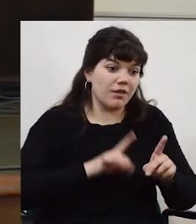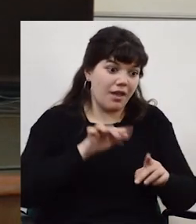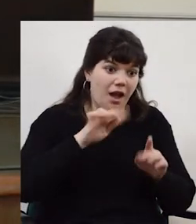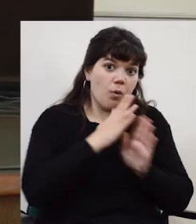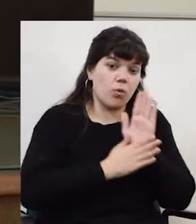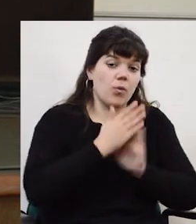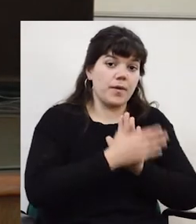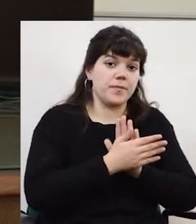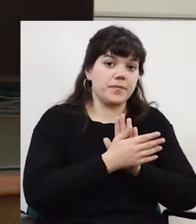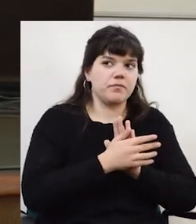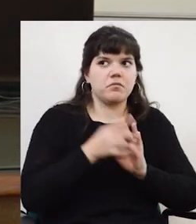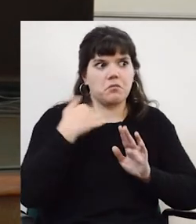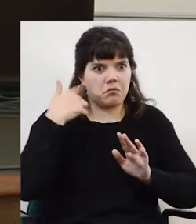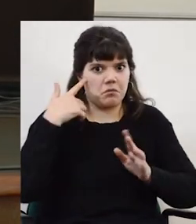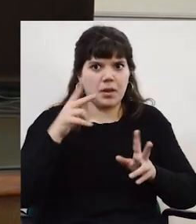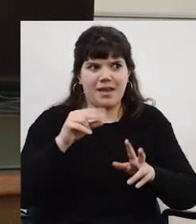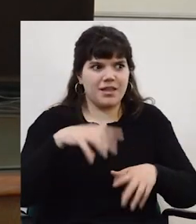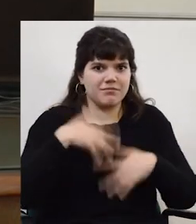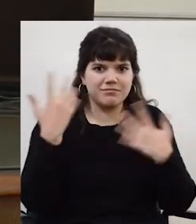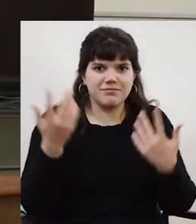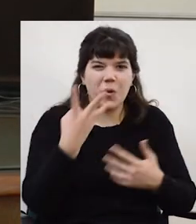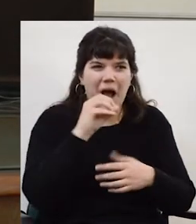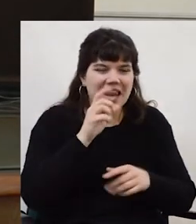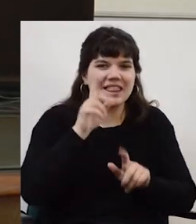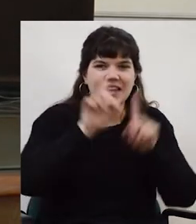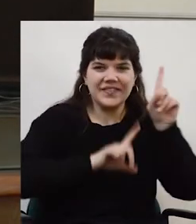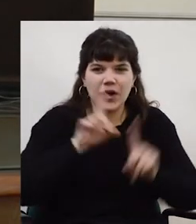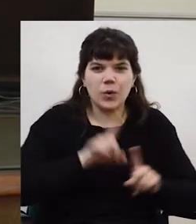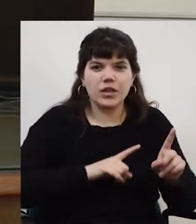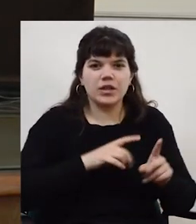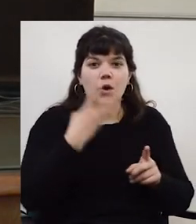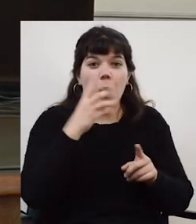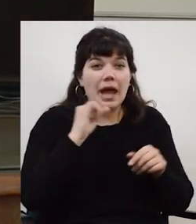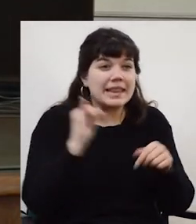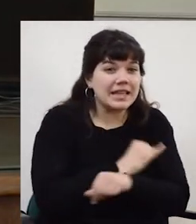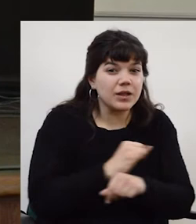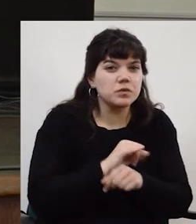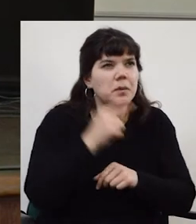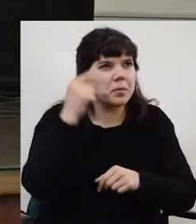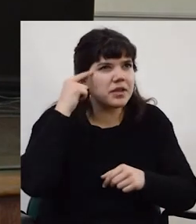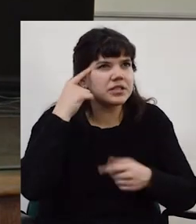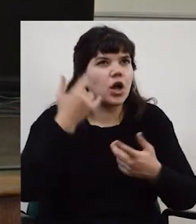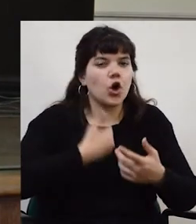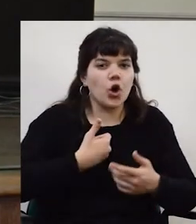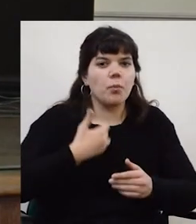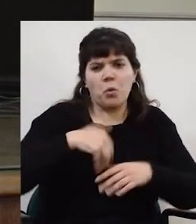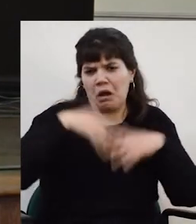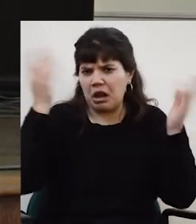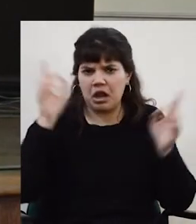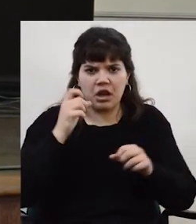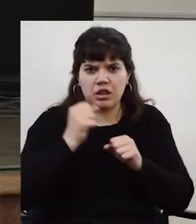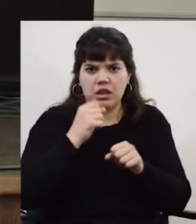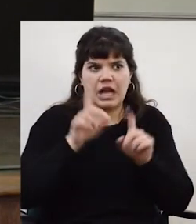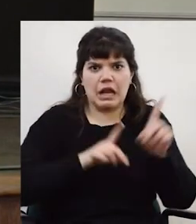región, uno a priori dice tenés 40 instituciones pensando de cualquier disciplina, ¿no?